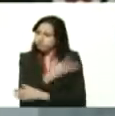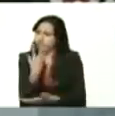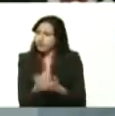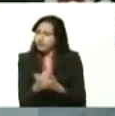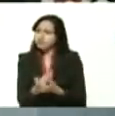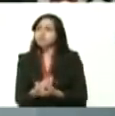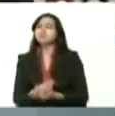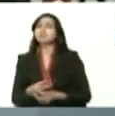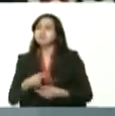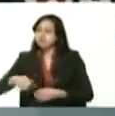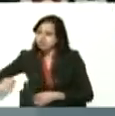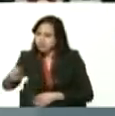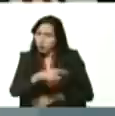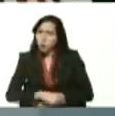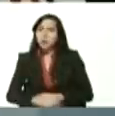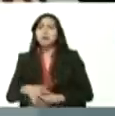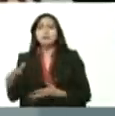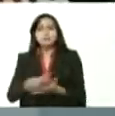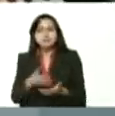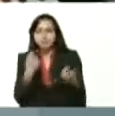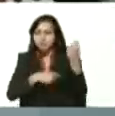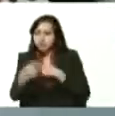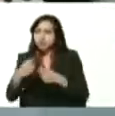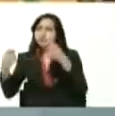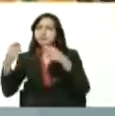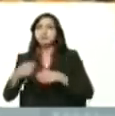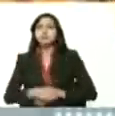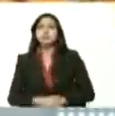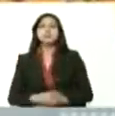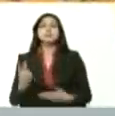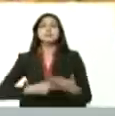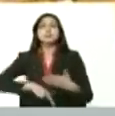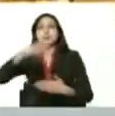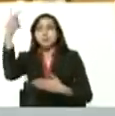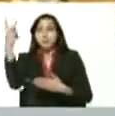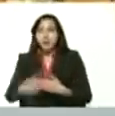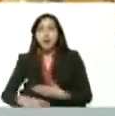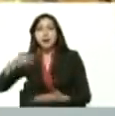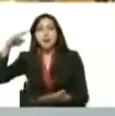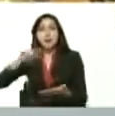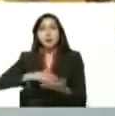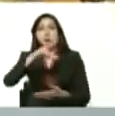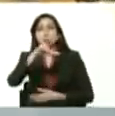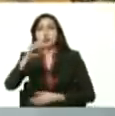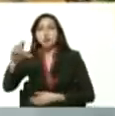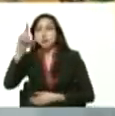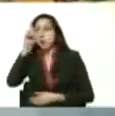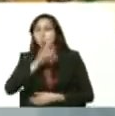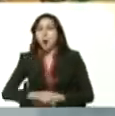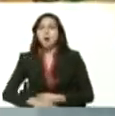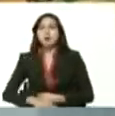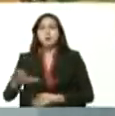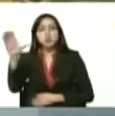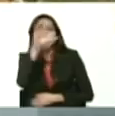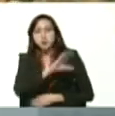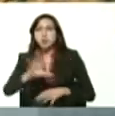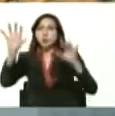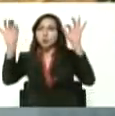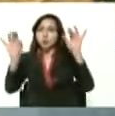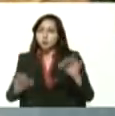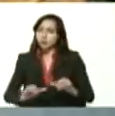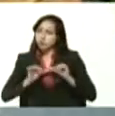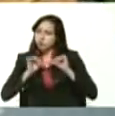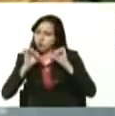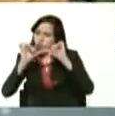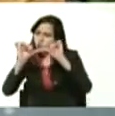Monagas Expoferia Plan Carabobo 200 del ciclo invierno a seguir